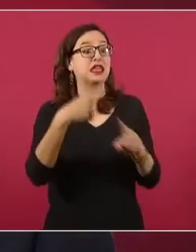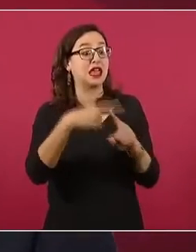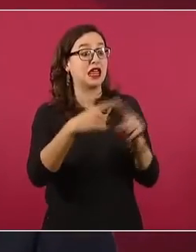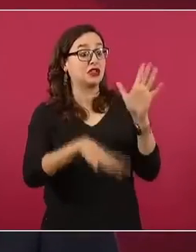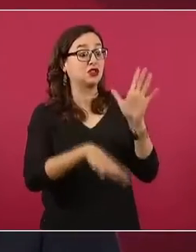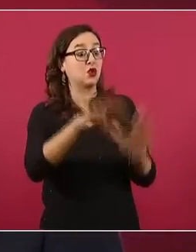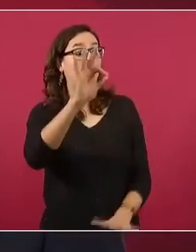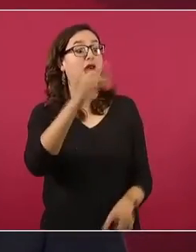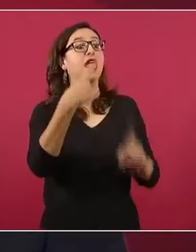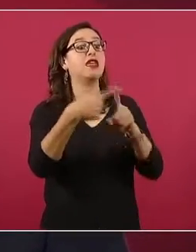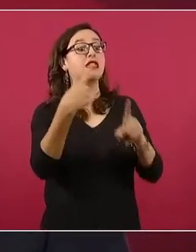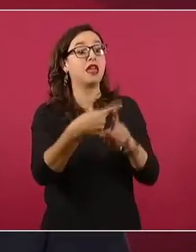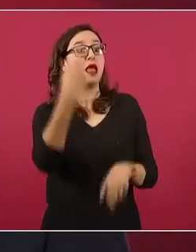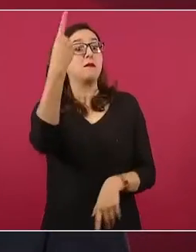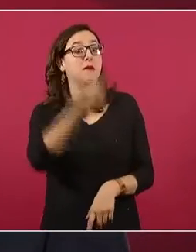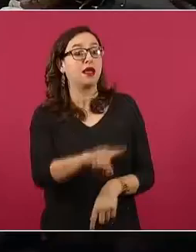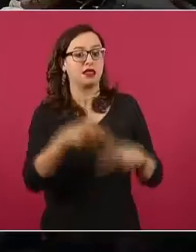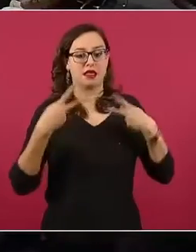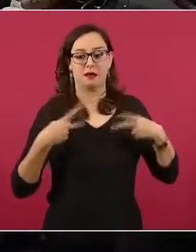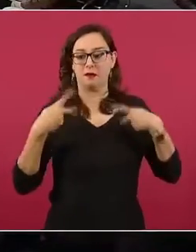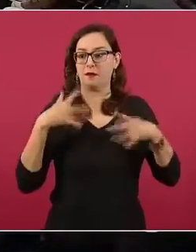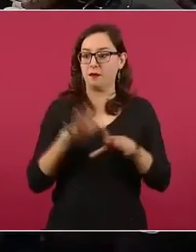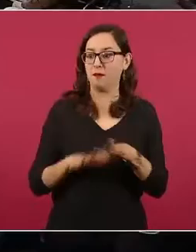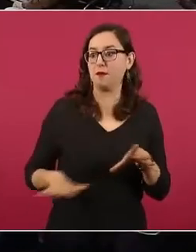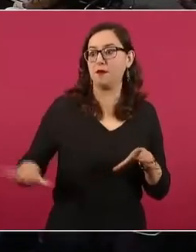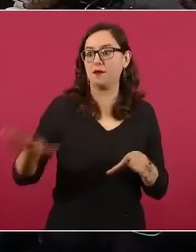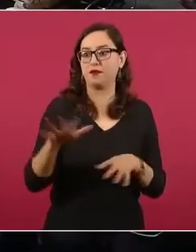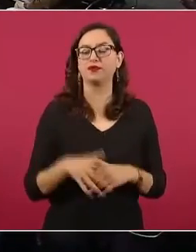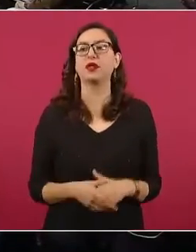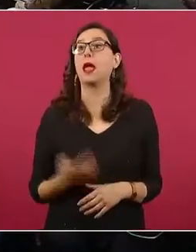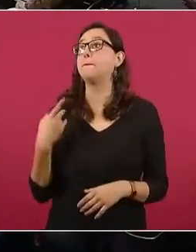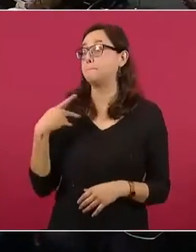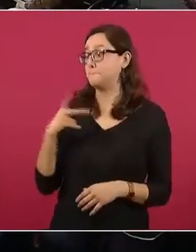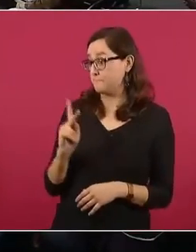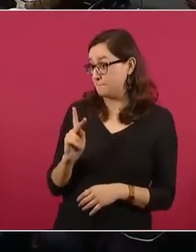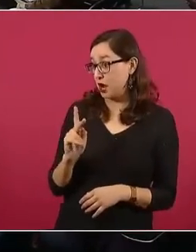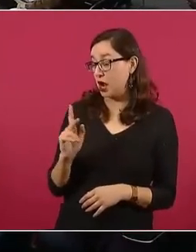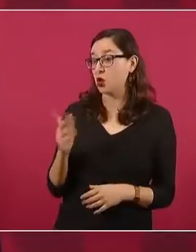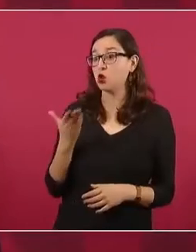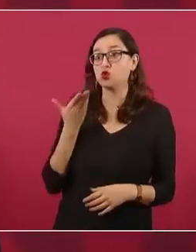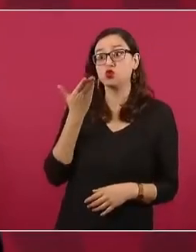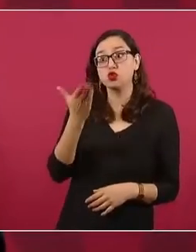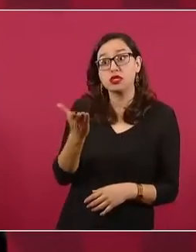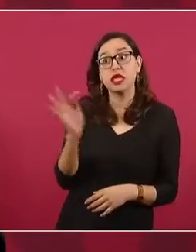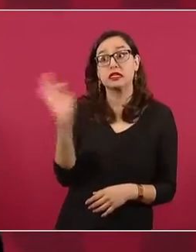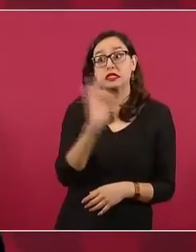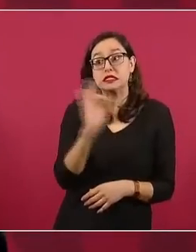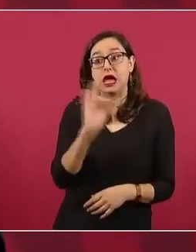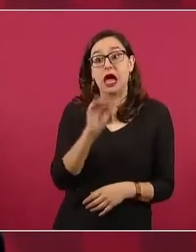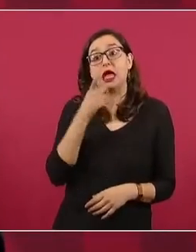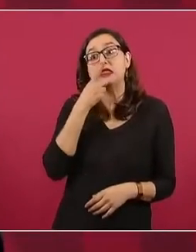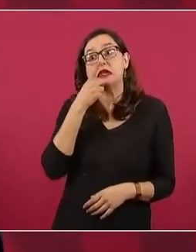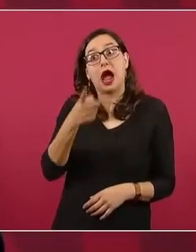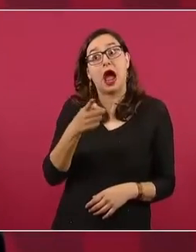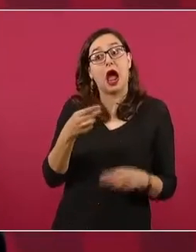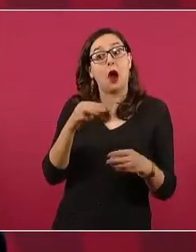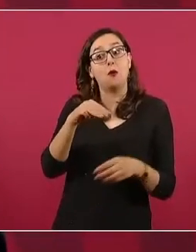manda. Pero cuando usted diga, este es un buen candidato de Morena… No, voy a decirlo,